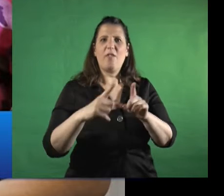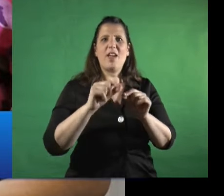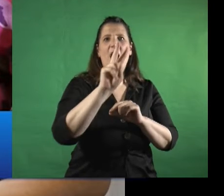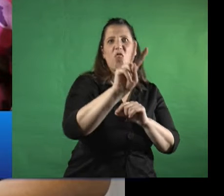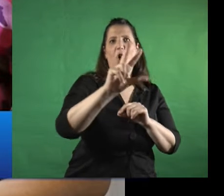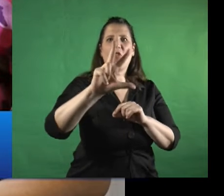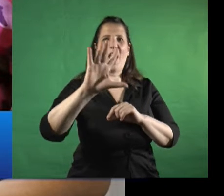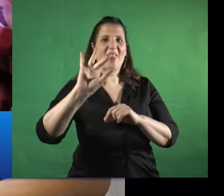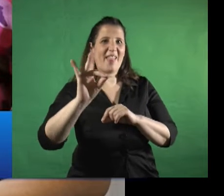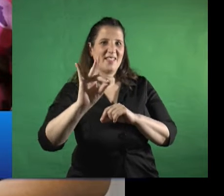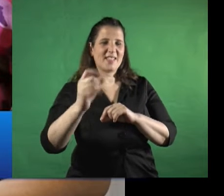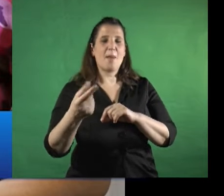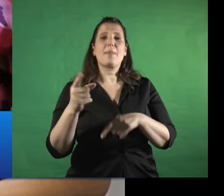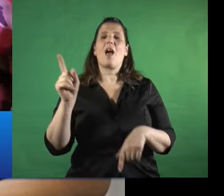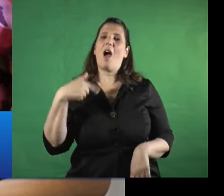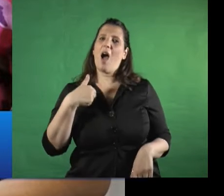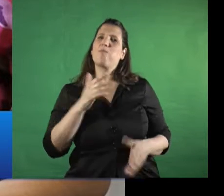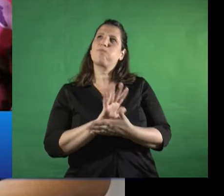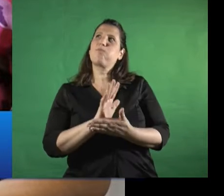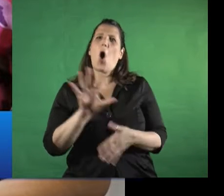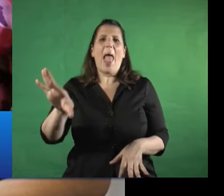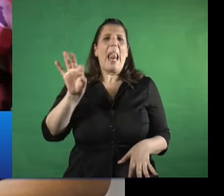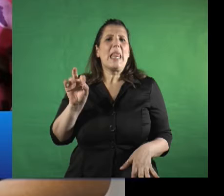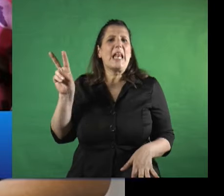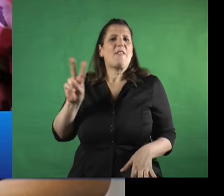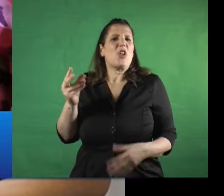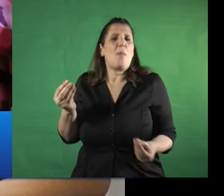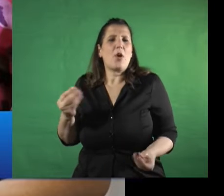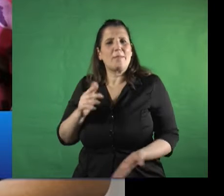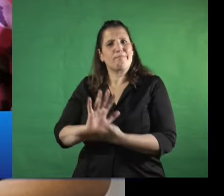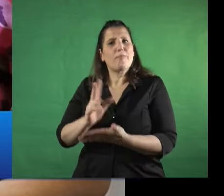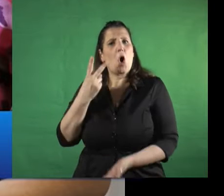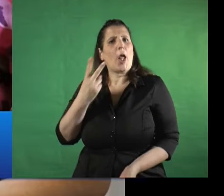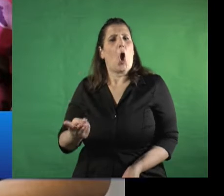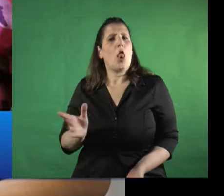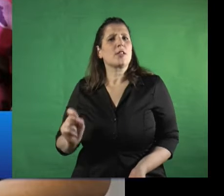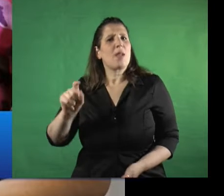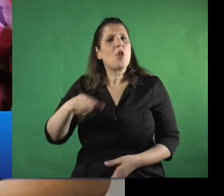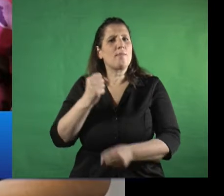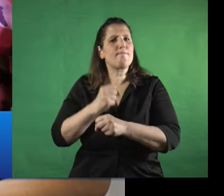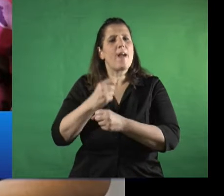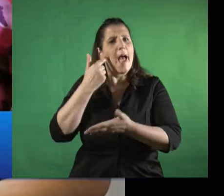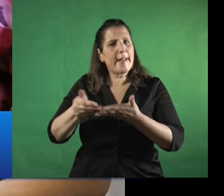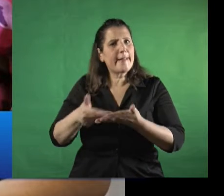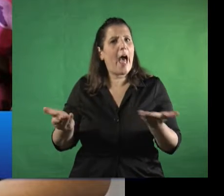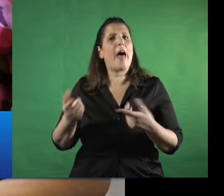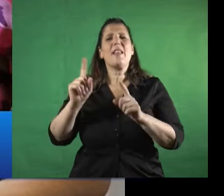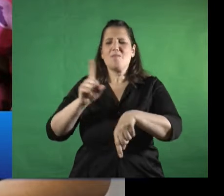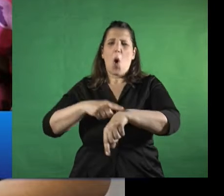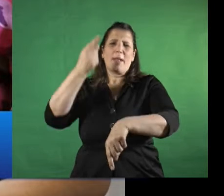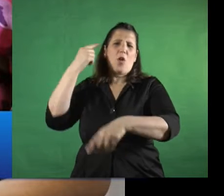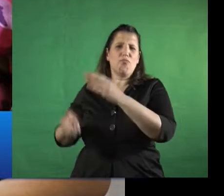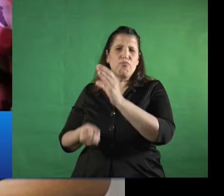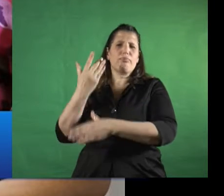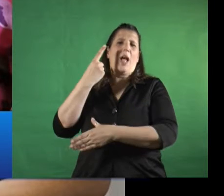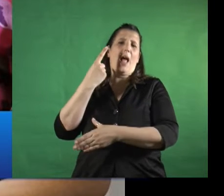significa, por un lado, un reconocimiento al trabajo que realiza el Inadi desde su creación en 1995 y en cuanto al